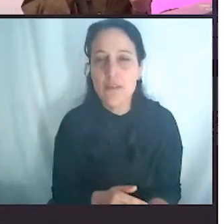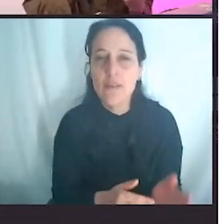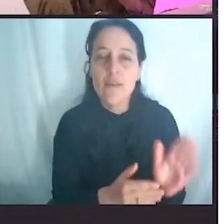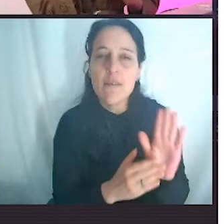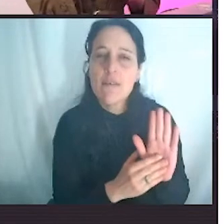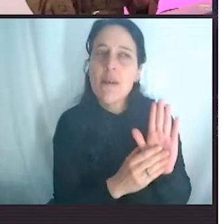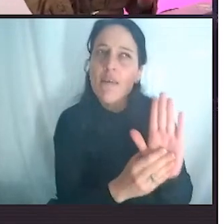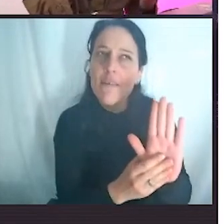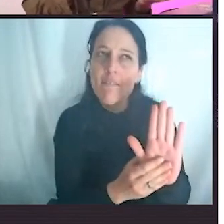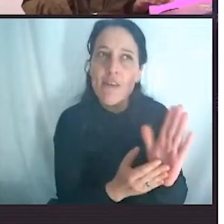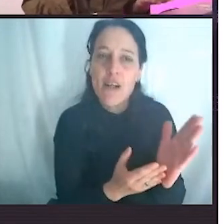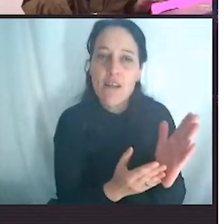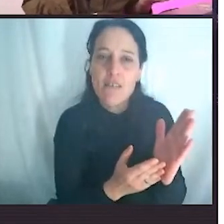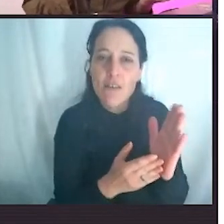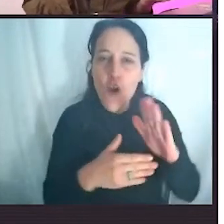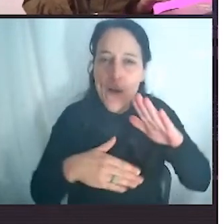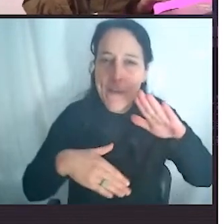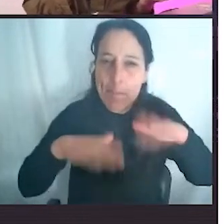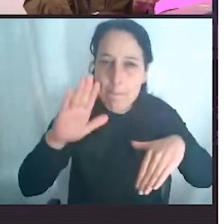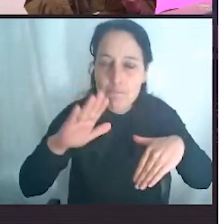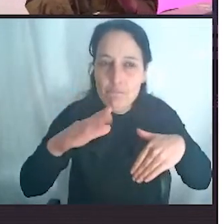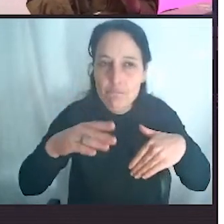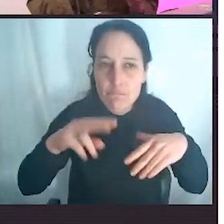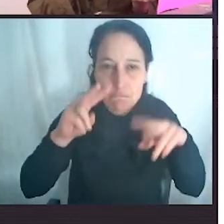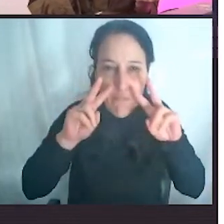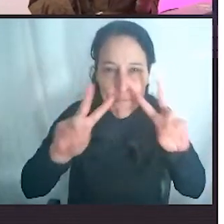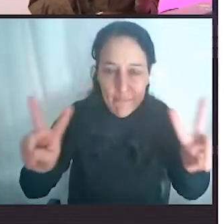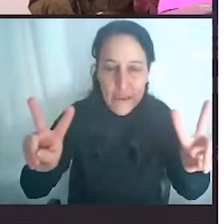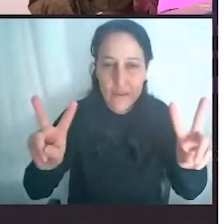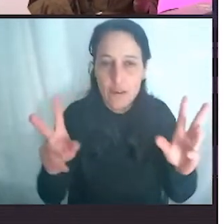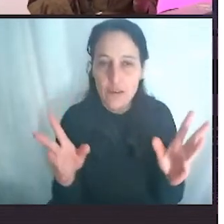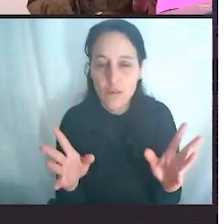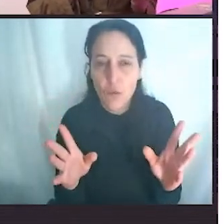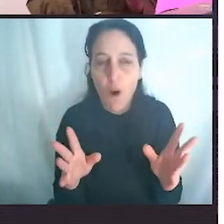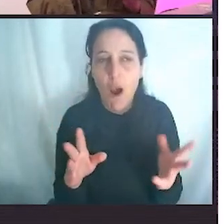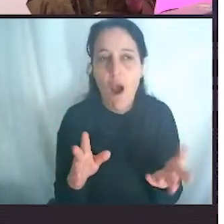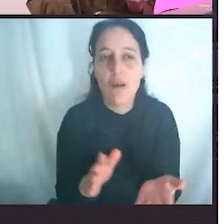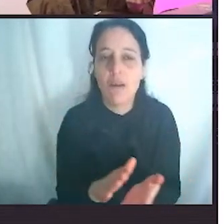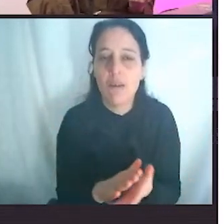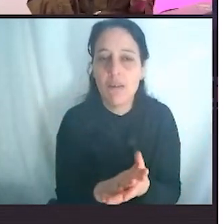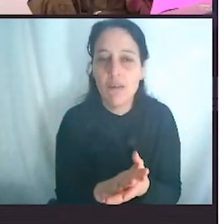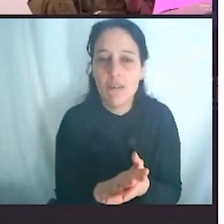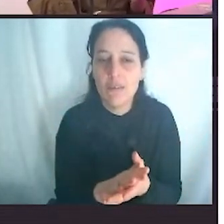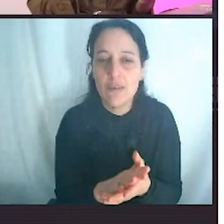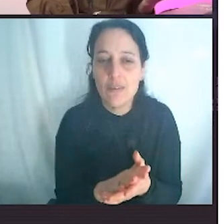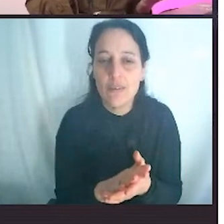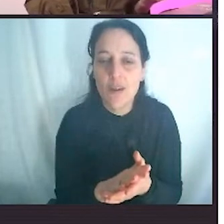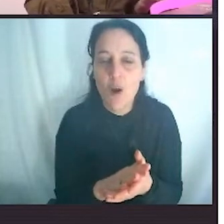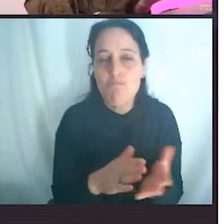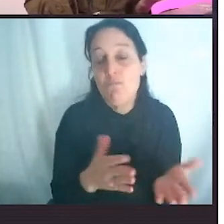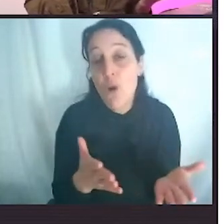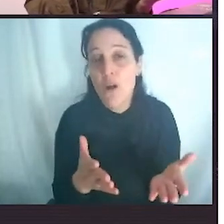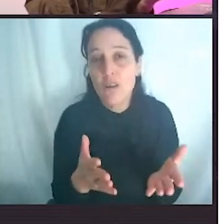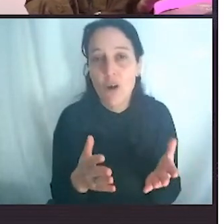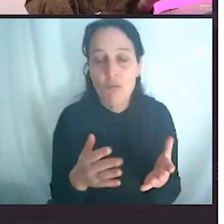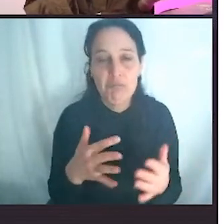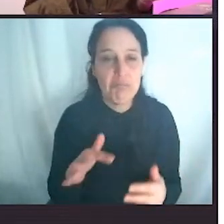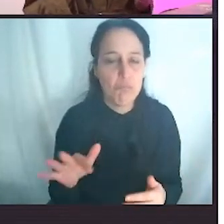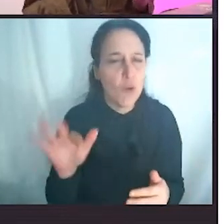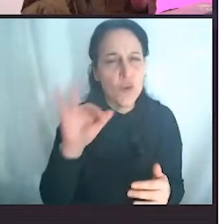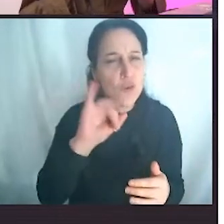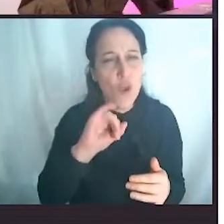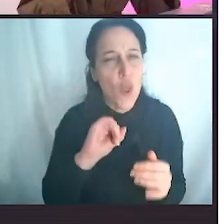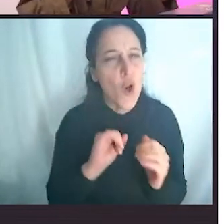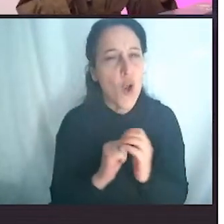cómo son las validaciones que más usamos. Y lo que nos vino a la cabeza tenía que ver con los sistemas de validación que usamos todos los días. Cuando